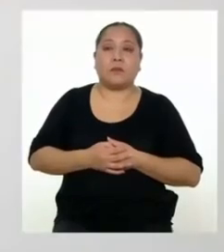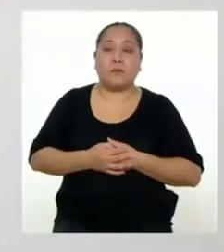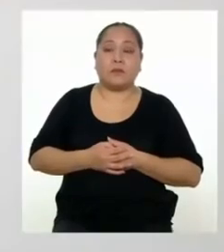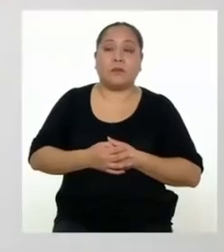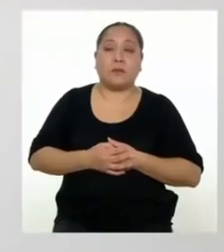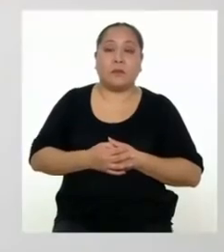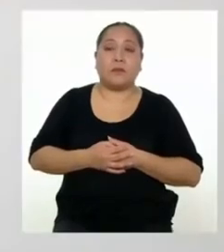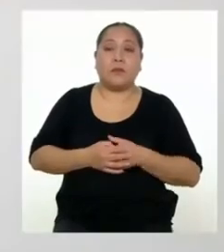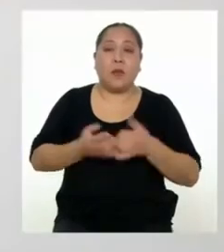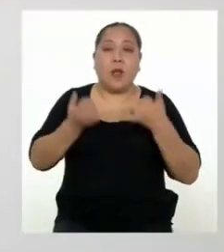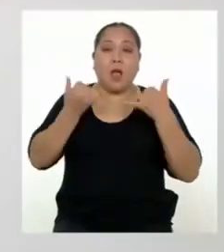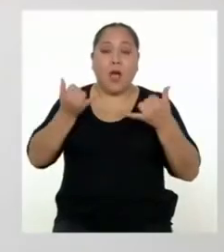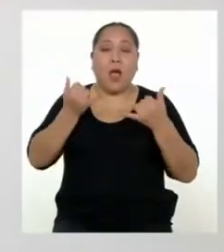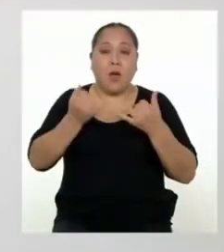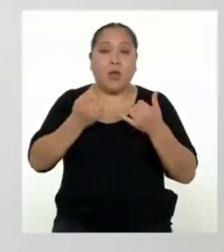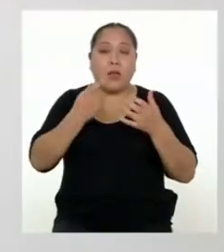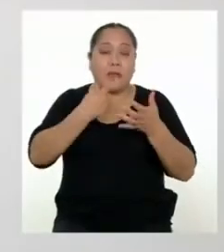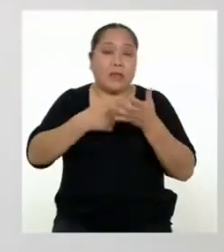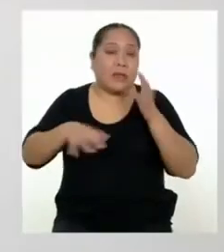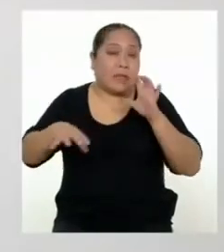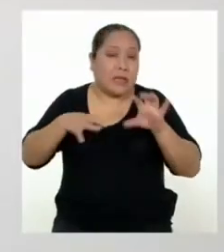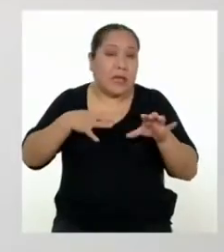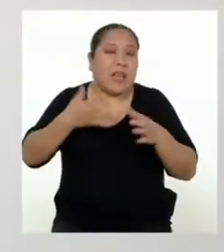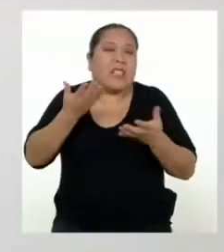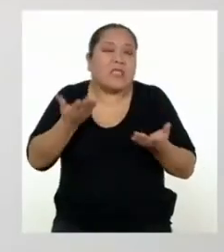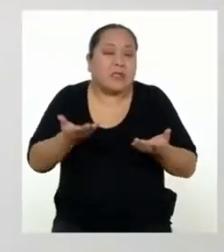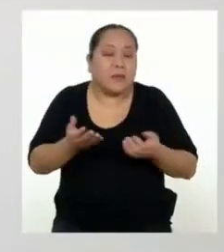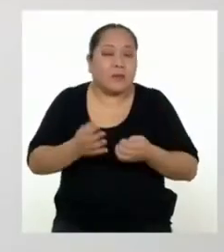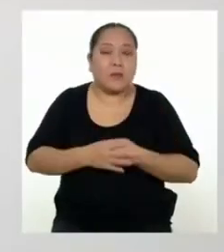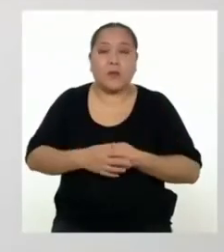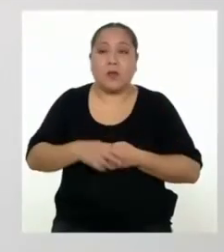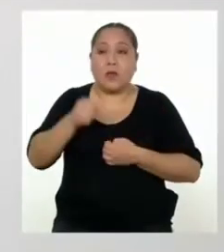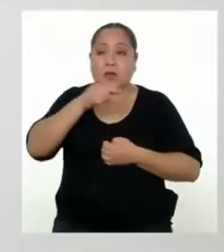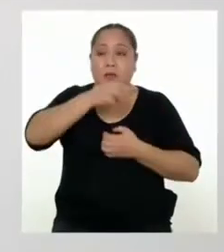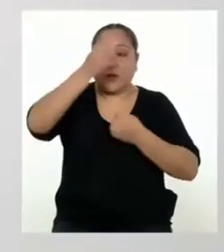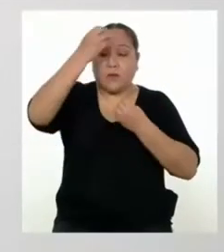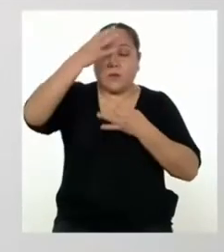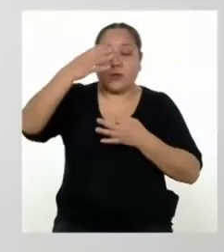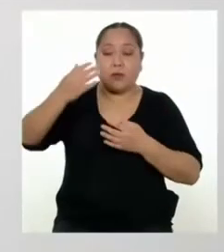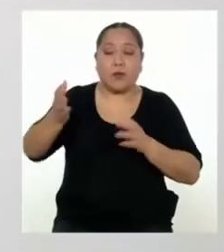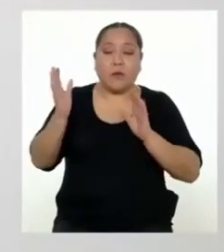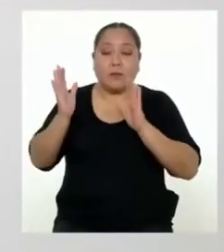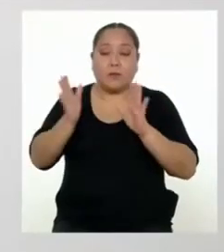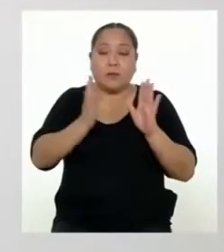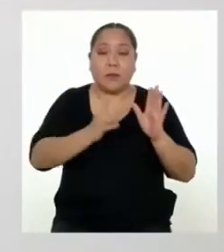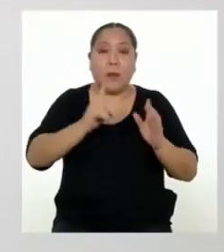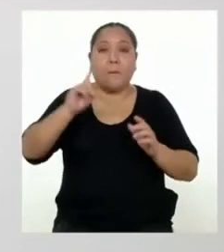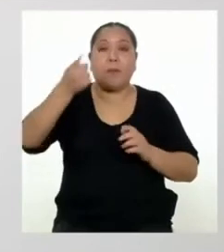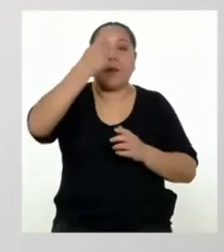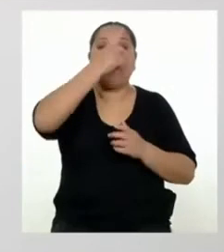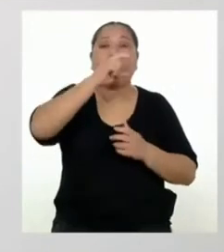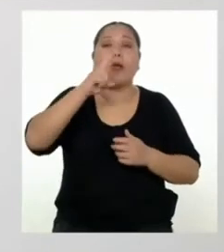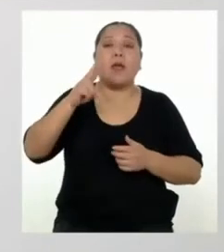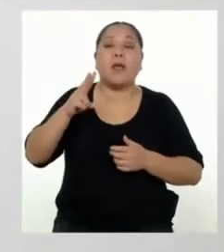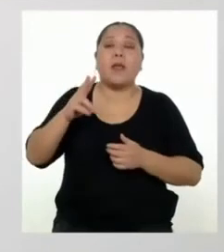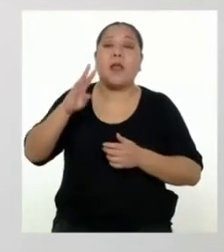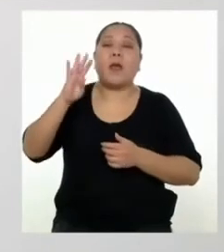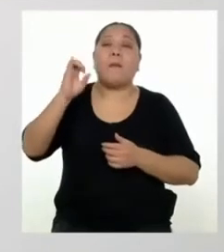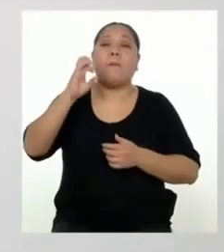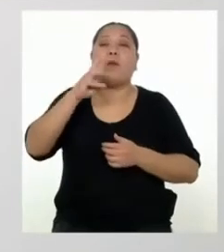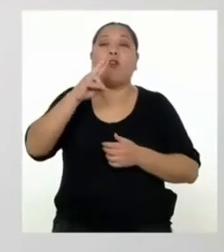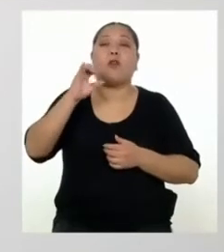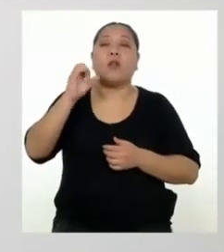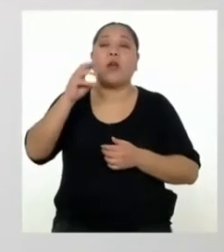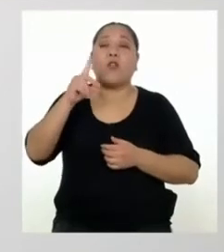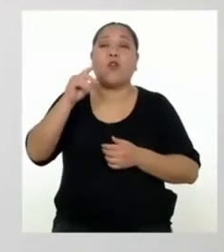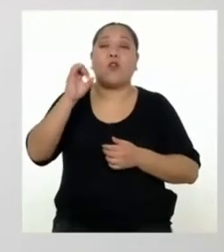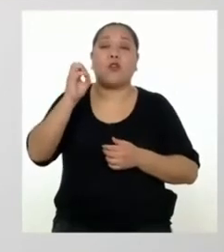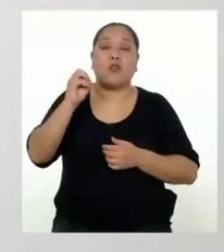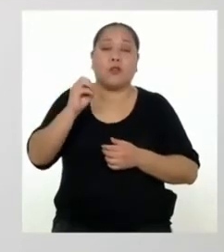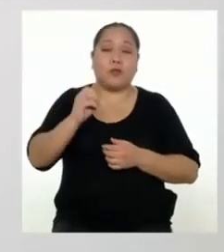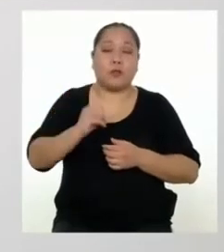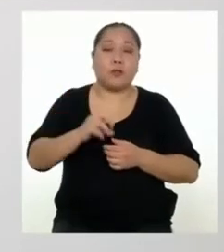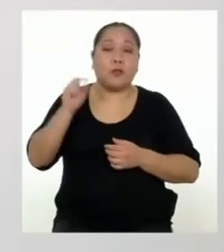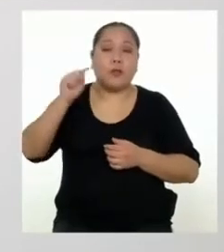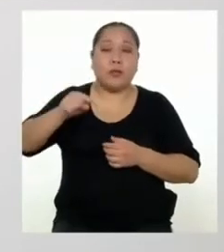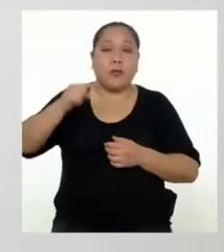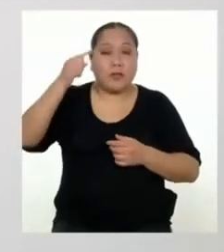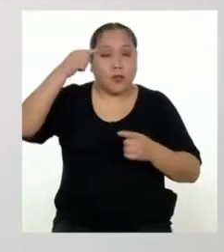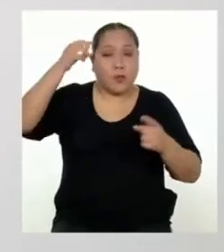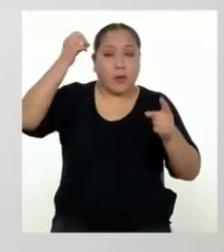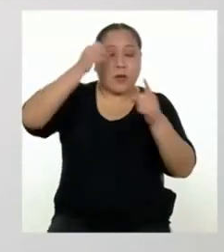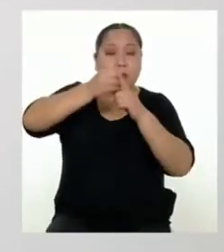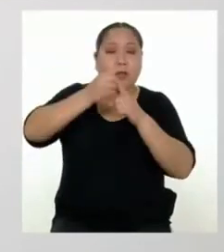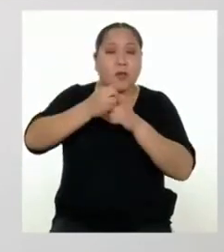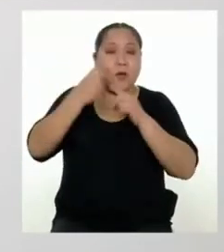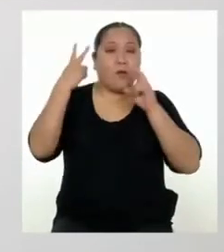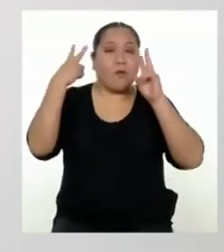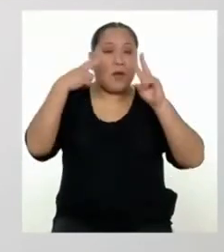Lo que ahora nos corresponde hacer con toda esta información es realizar la primera versión de nuestra propuesta de mejora. Para tal